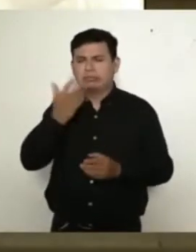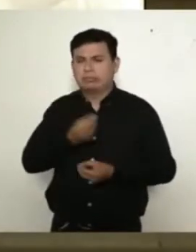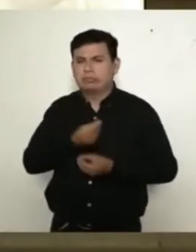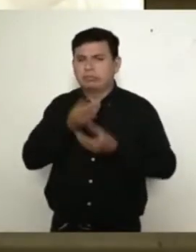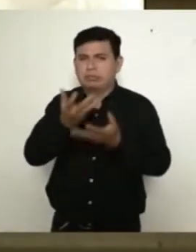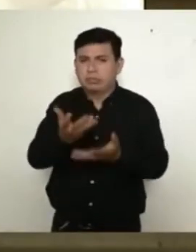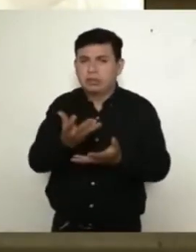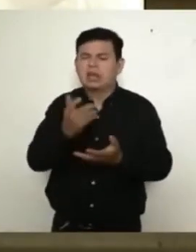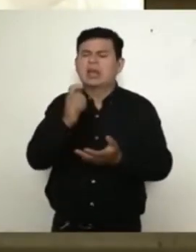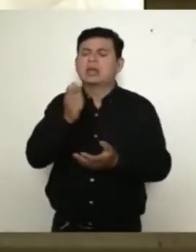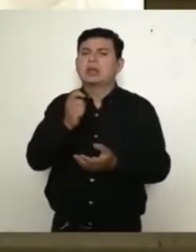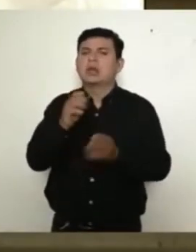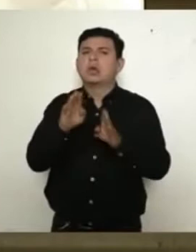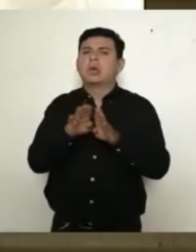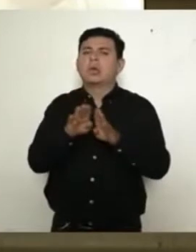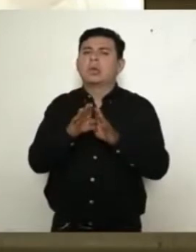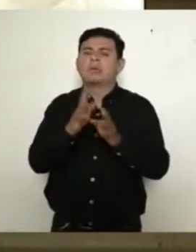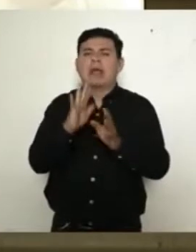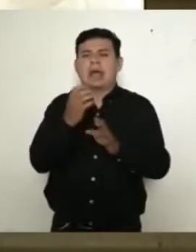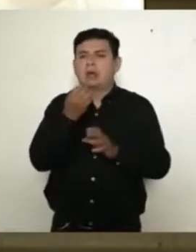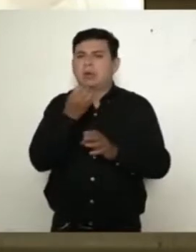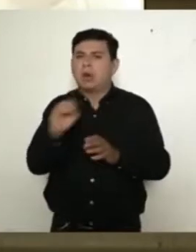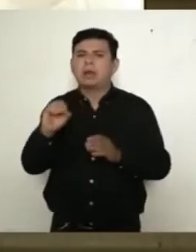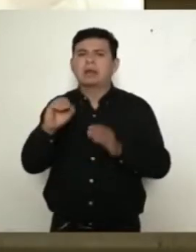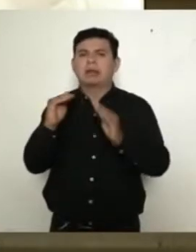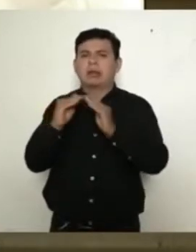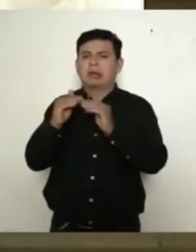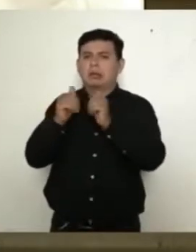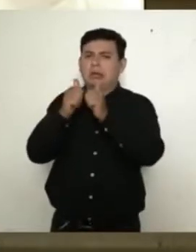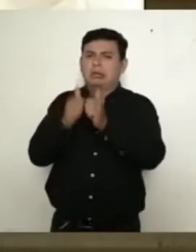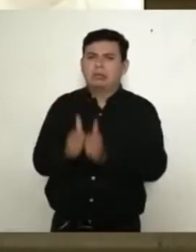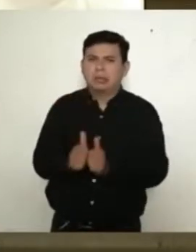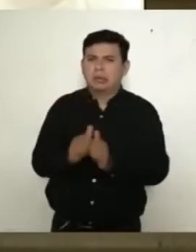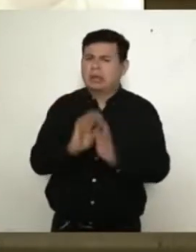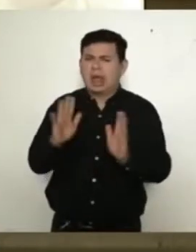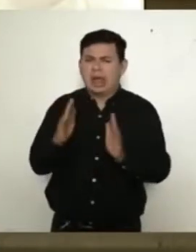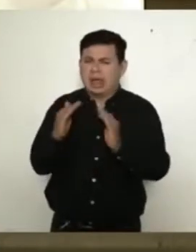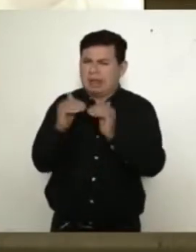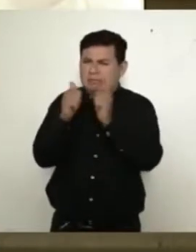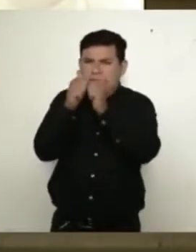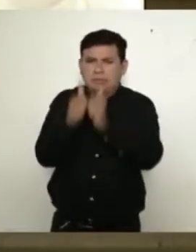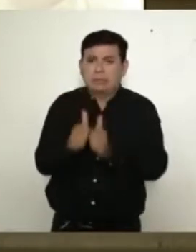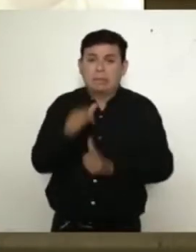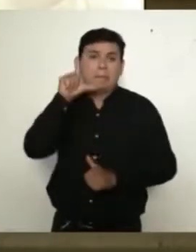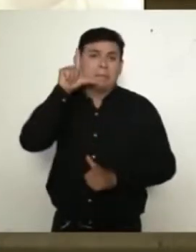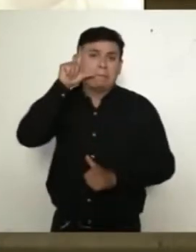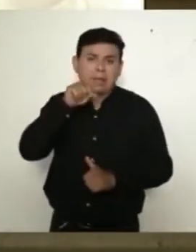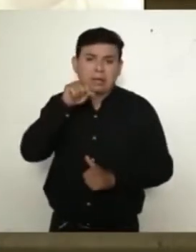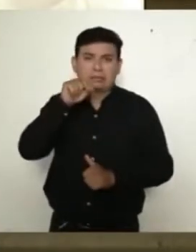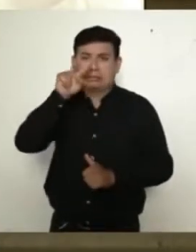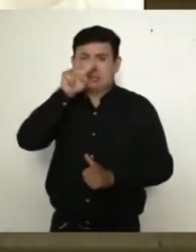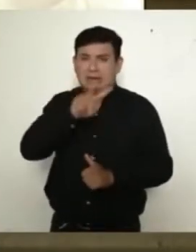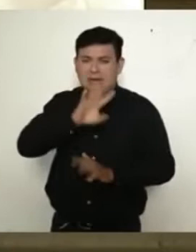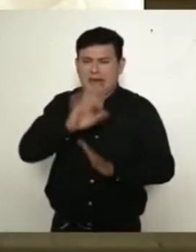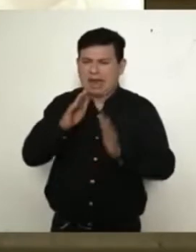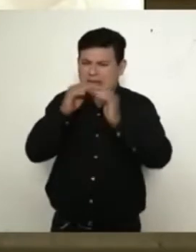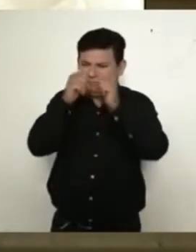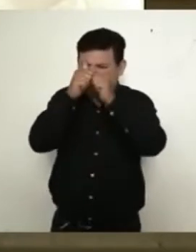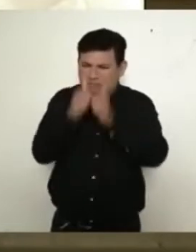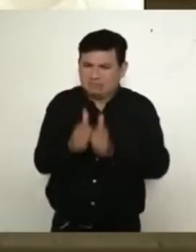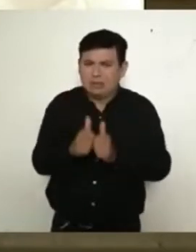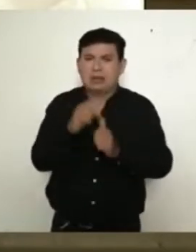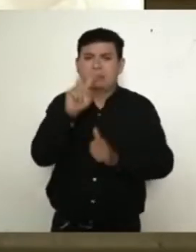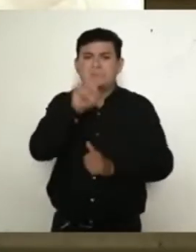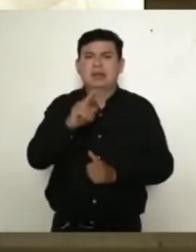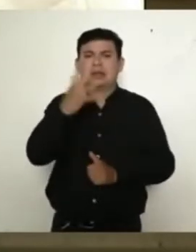aislamiento total, a partir del día de mañana, viernes 5 de